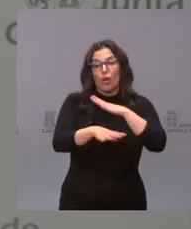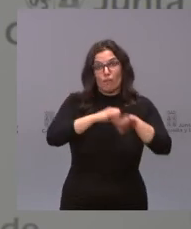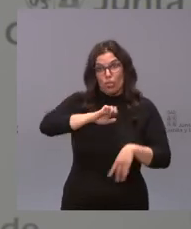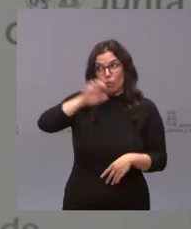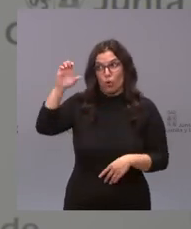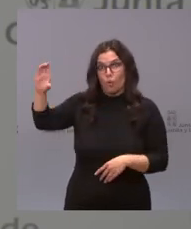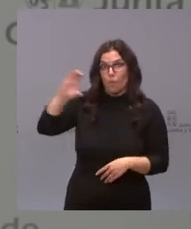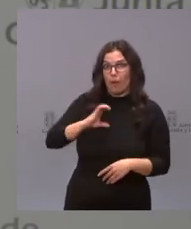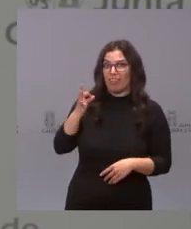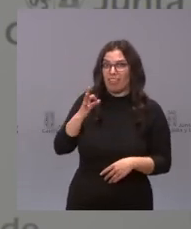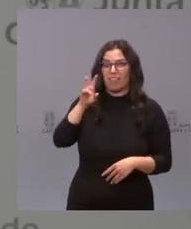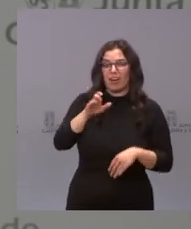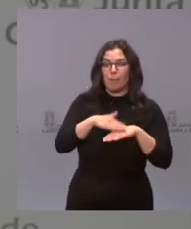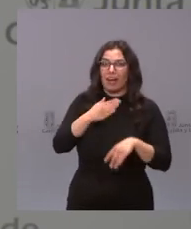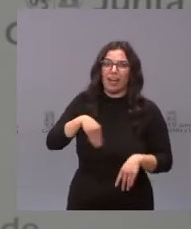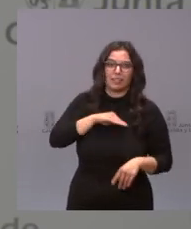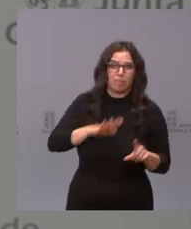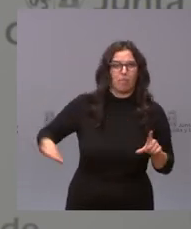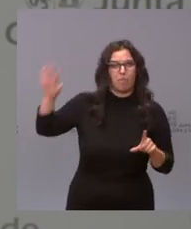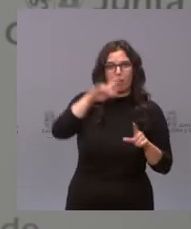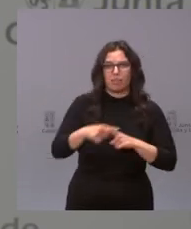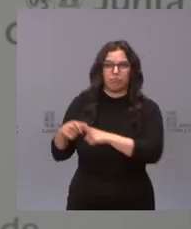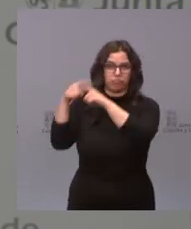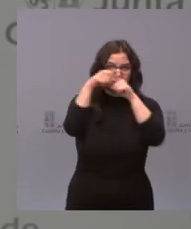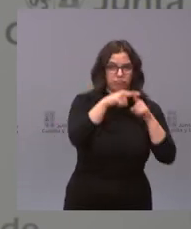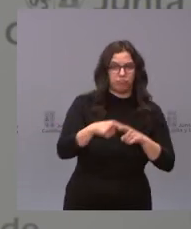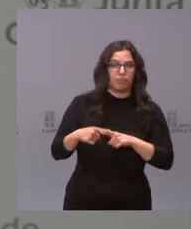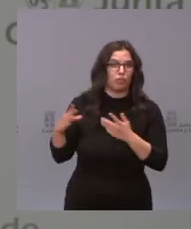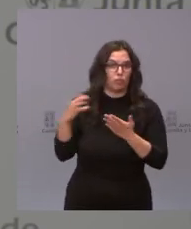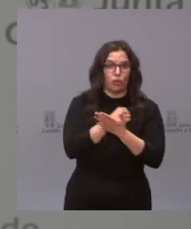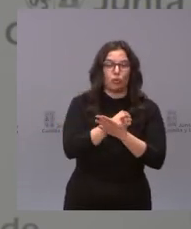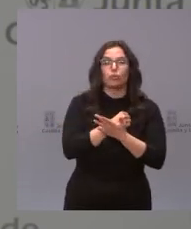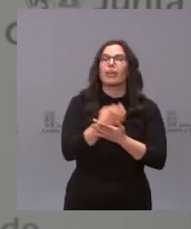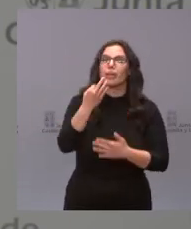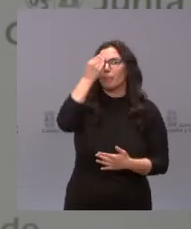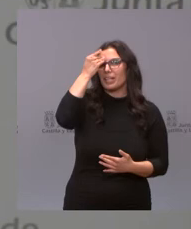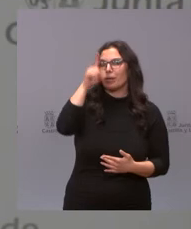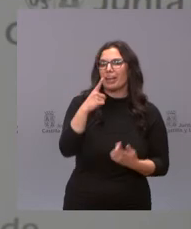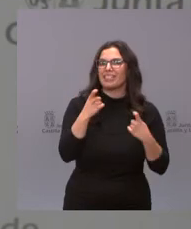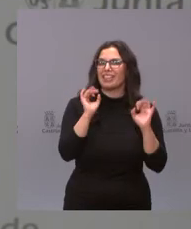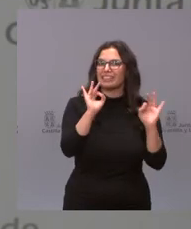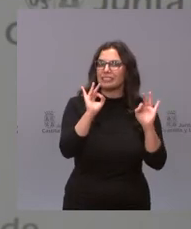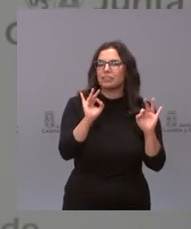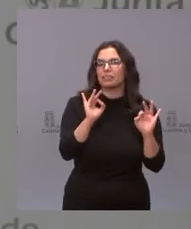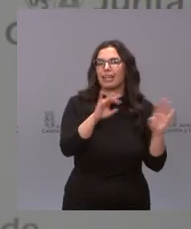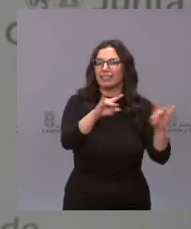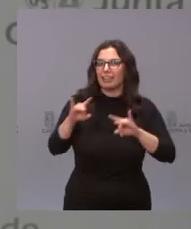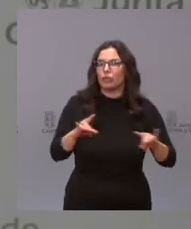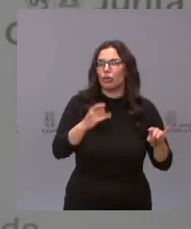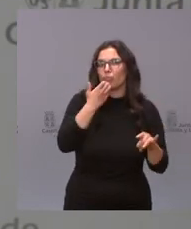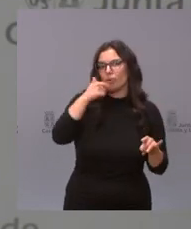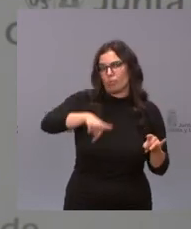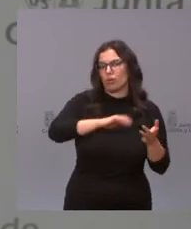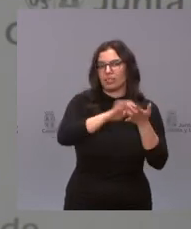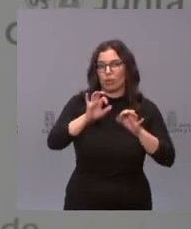para toda España tienen que llegar a toda España y tienen que tener en cuenta también las necesidades específicas de territorios como